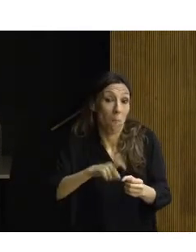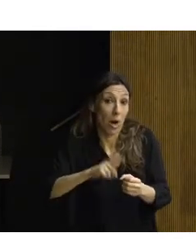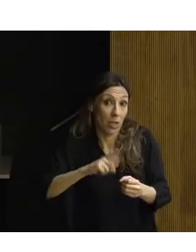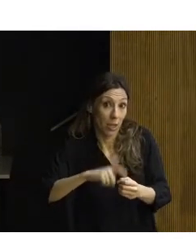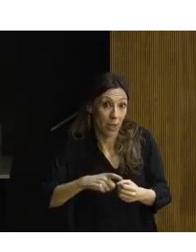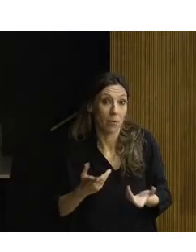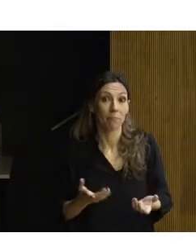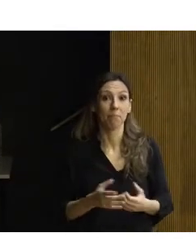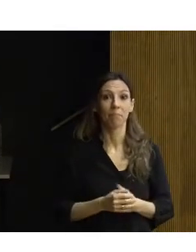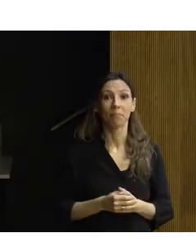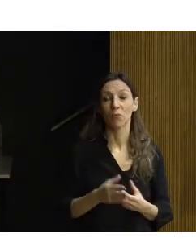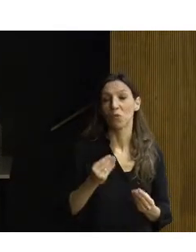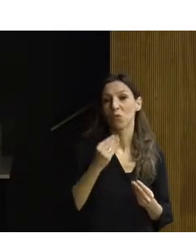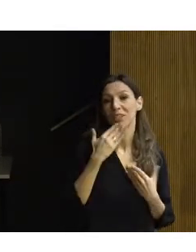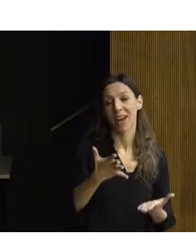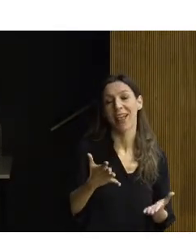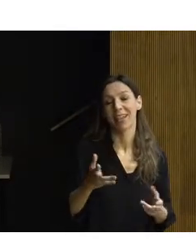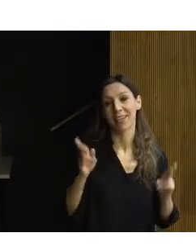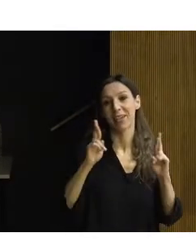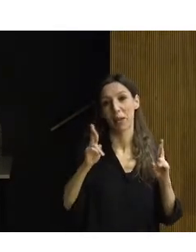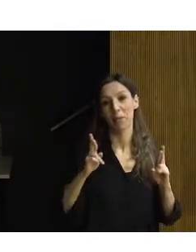espero que lo disfrutéis.